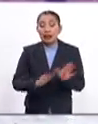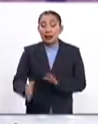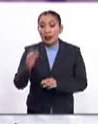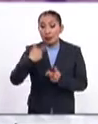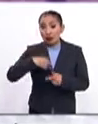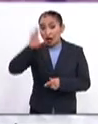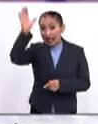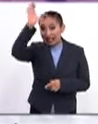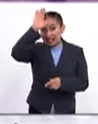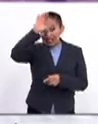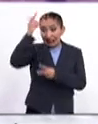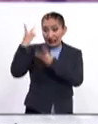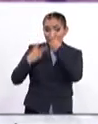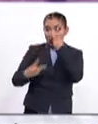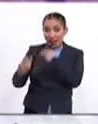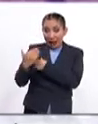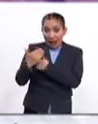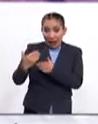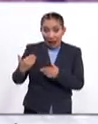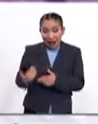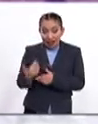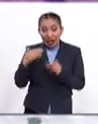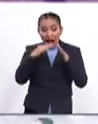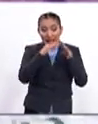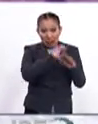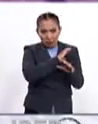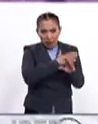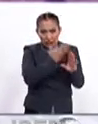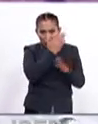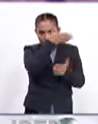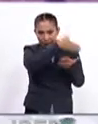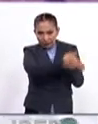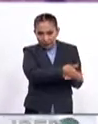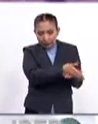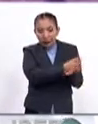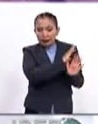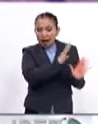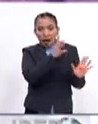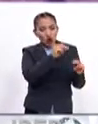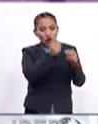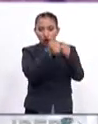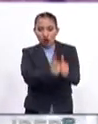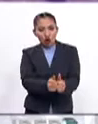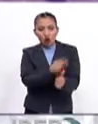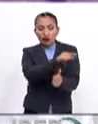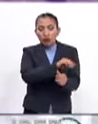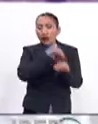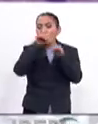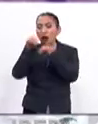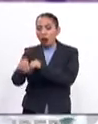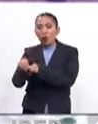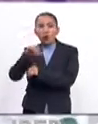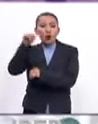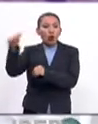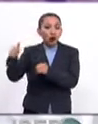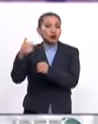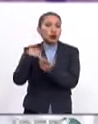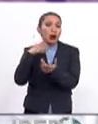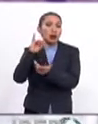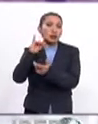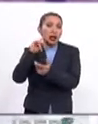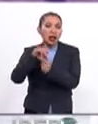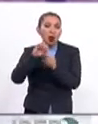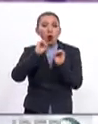científicos que habían llegado a la Casa de España ya no se van a quedar en ella, sino que van a ser trasladados o al